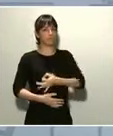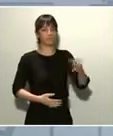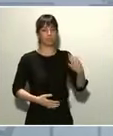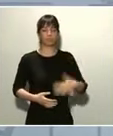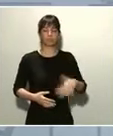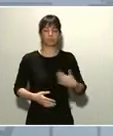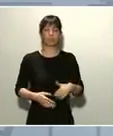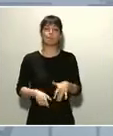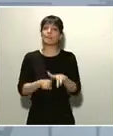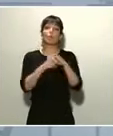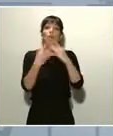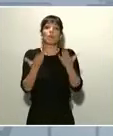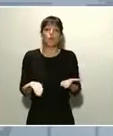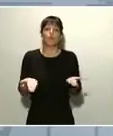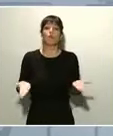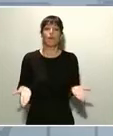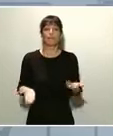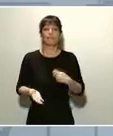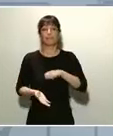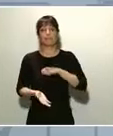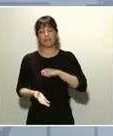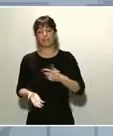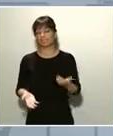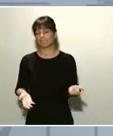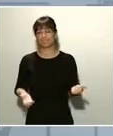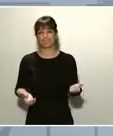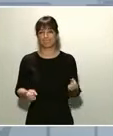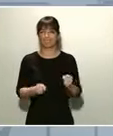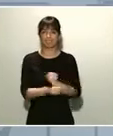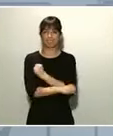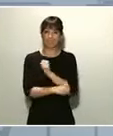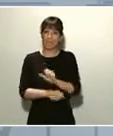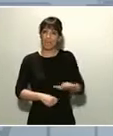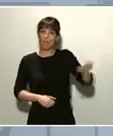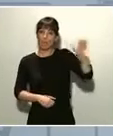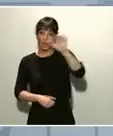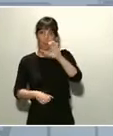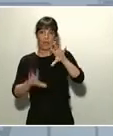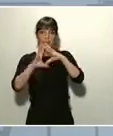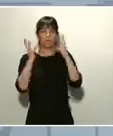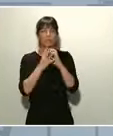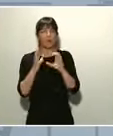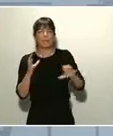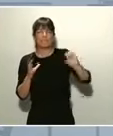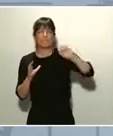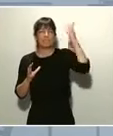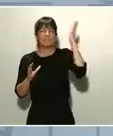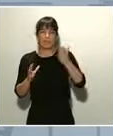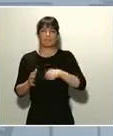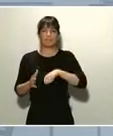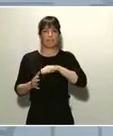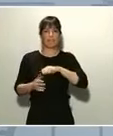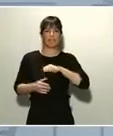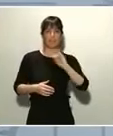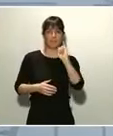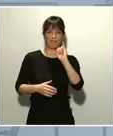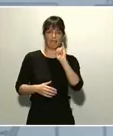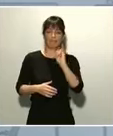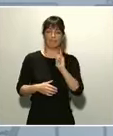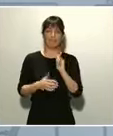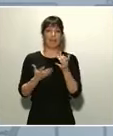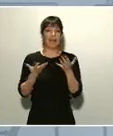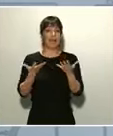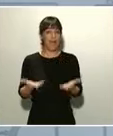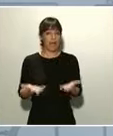desgraciadamente se encuentra entre los países más afectados de Europa y también del mundo. En estos momentos están registrados cerca de